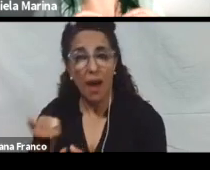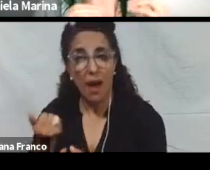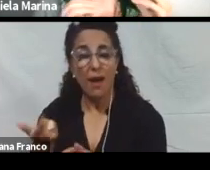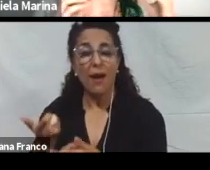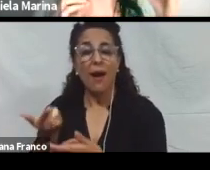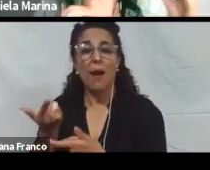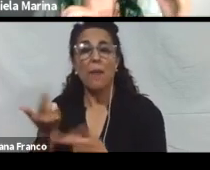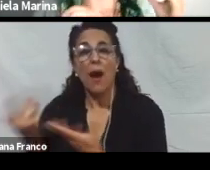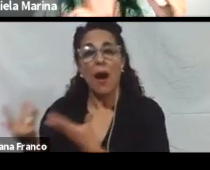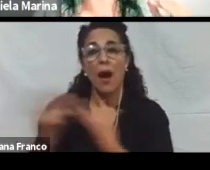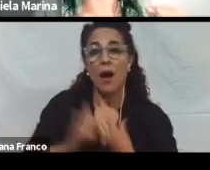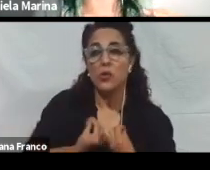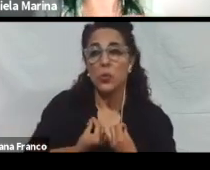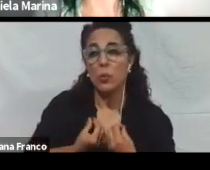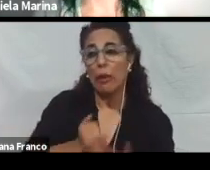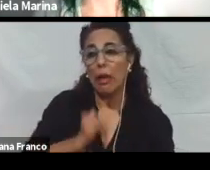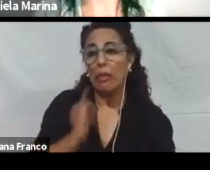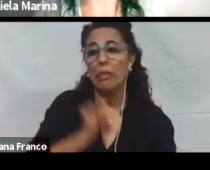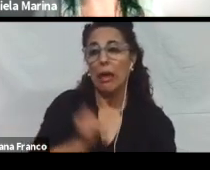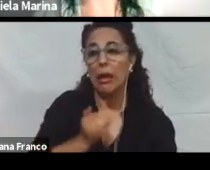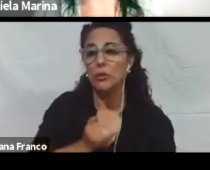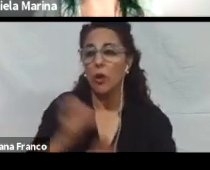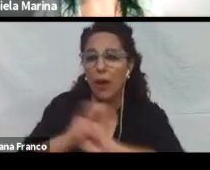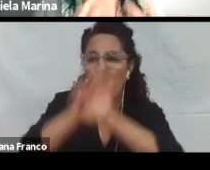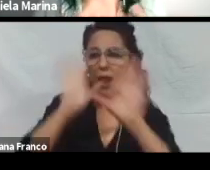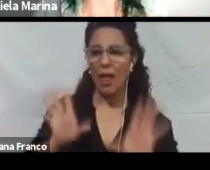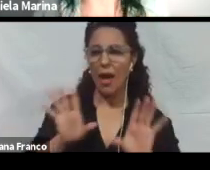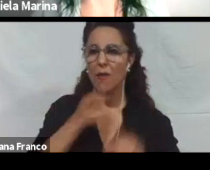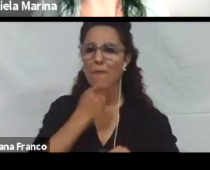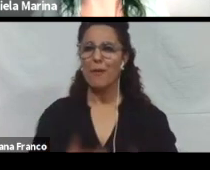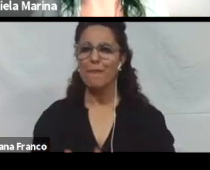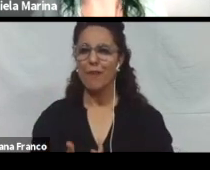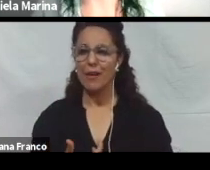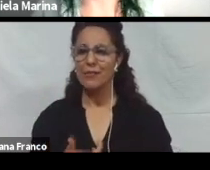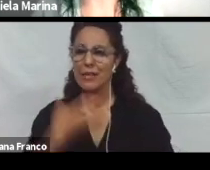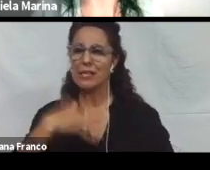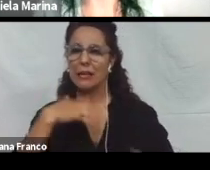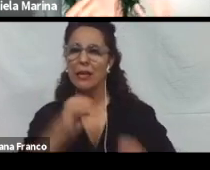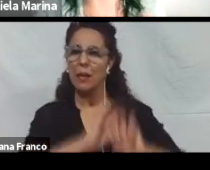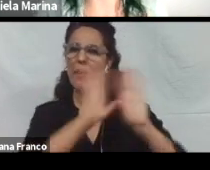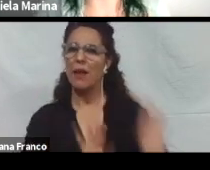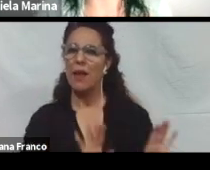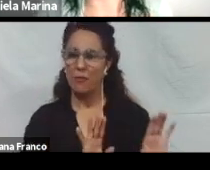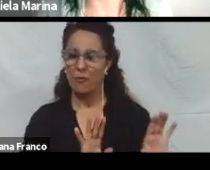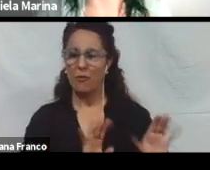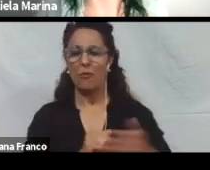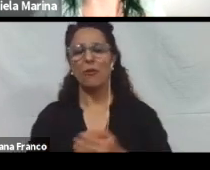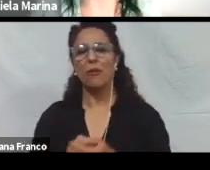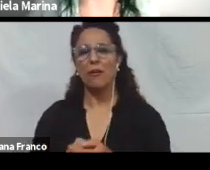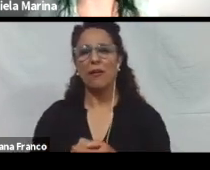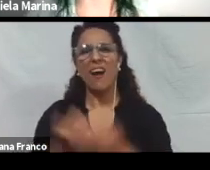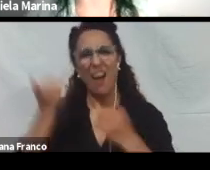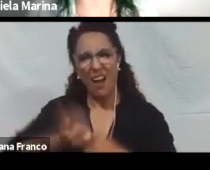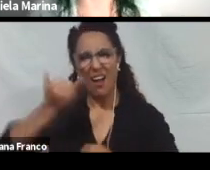los textos de maneras más claras, concisas, y que sean más comprensibles. Hay muchísima información en